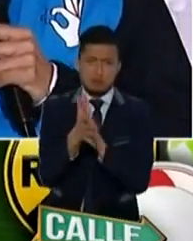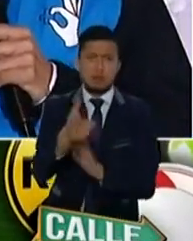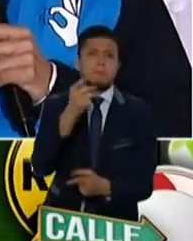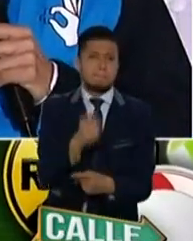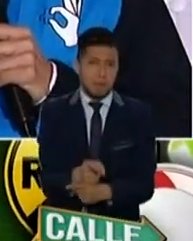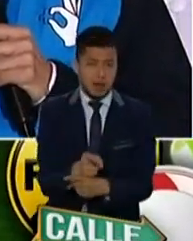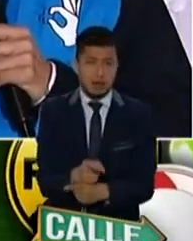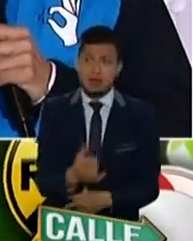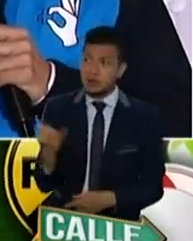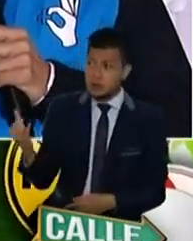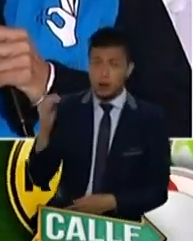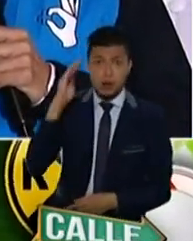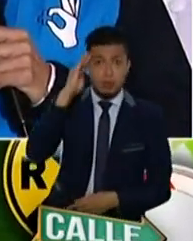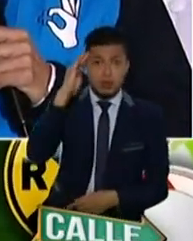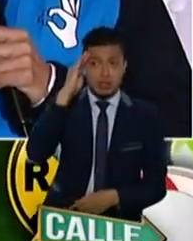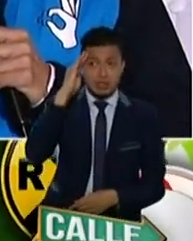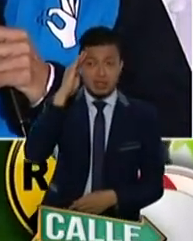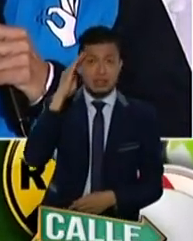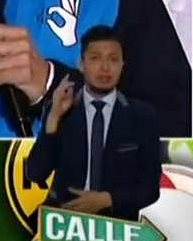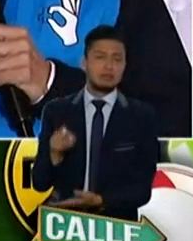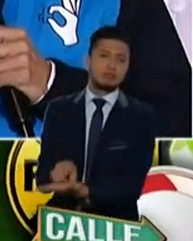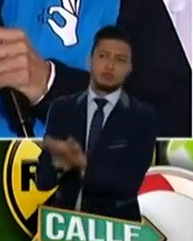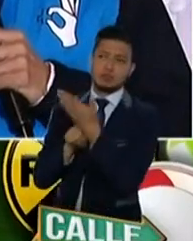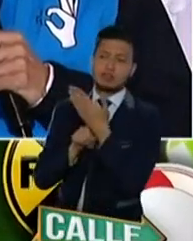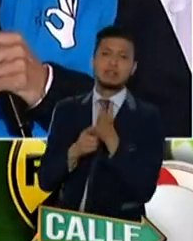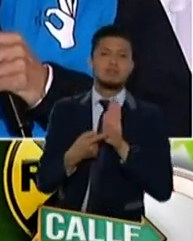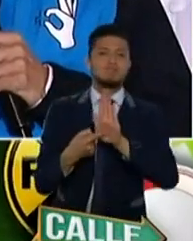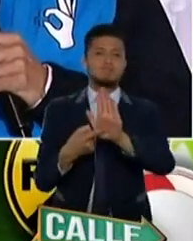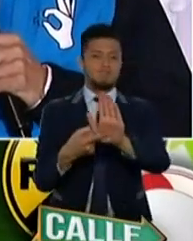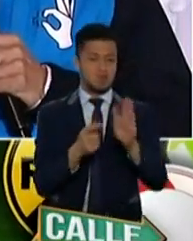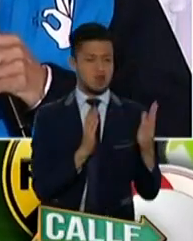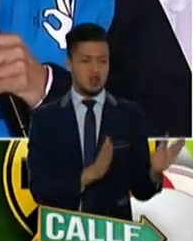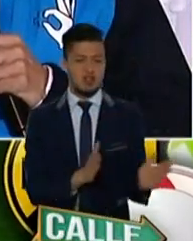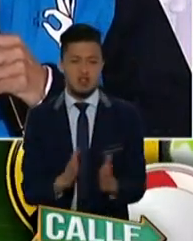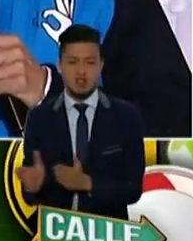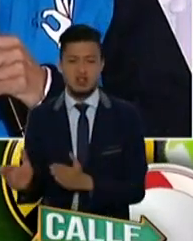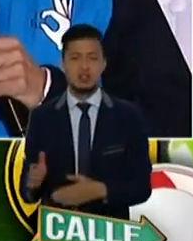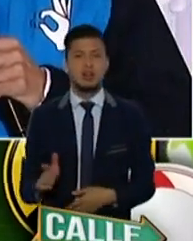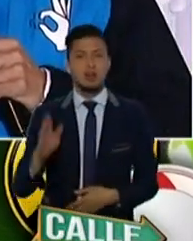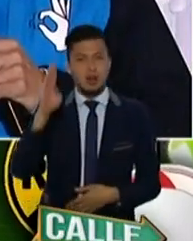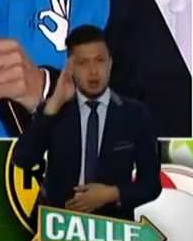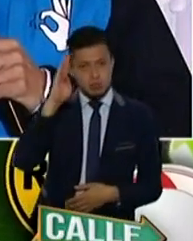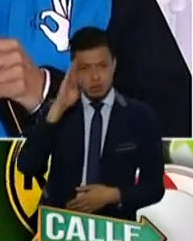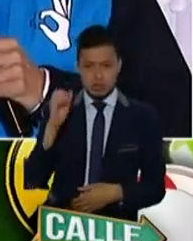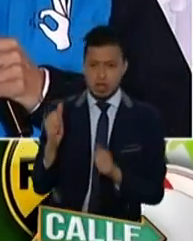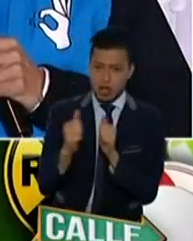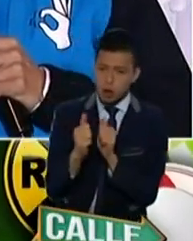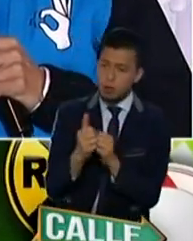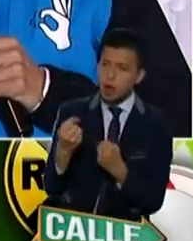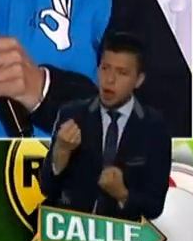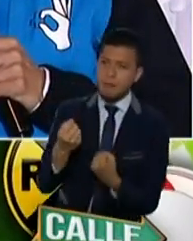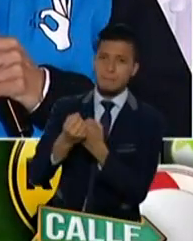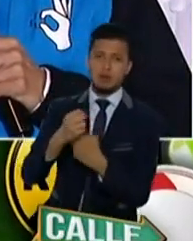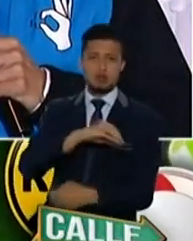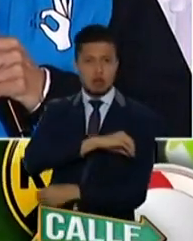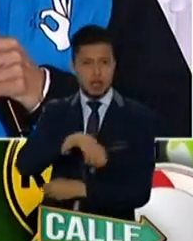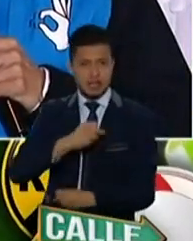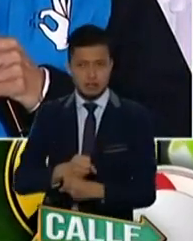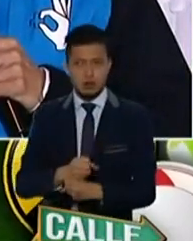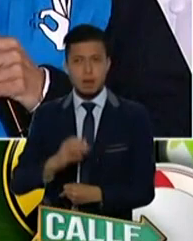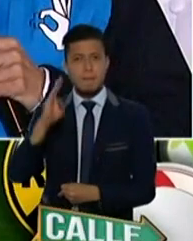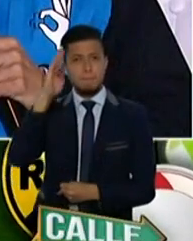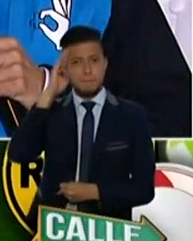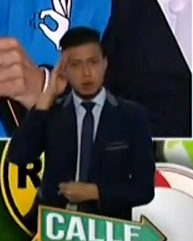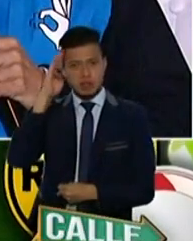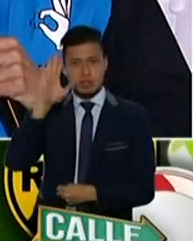policía que demuestra organización, esta es la policía que también la acompaña a usted en su gestión desde la Metropolitana